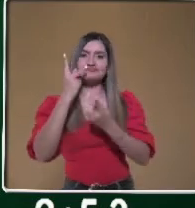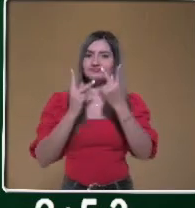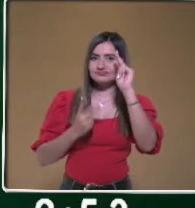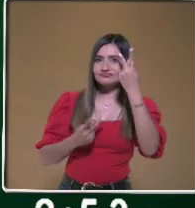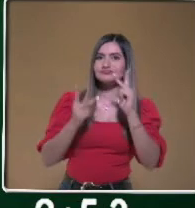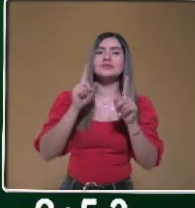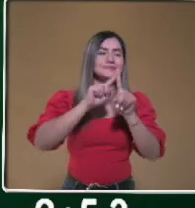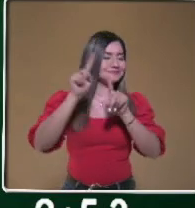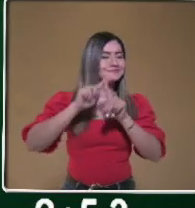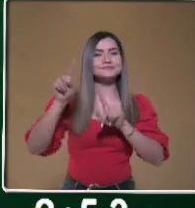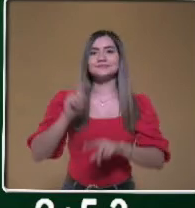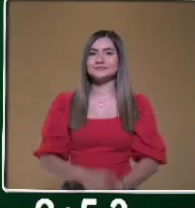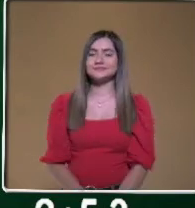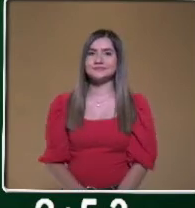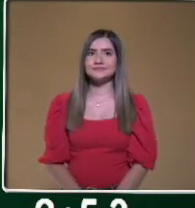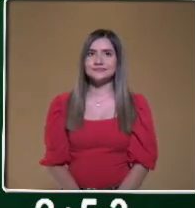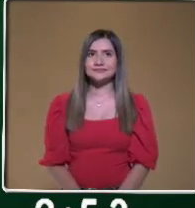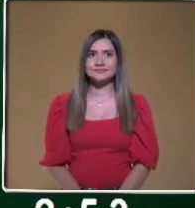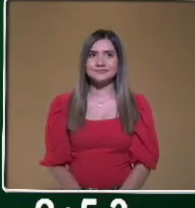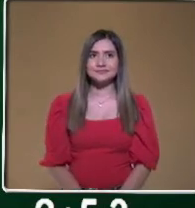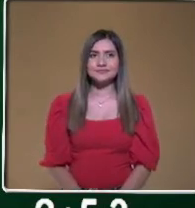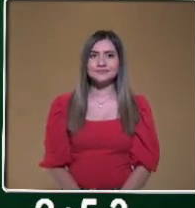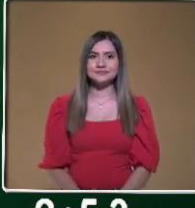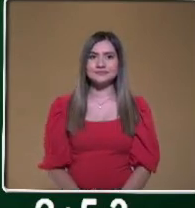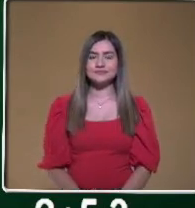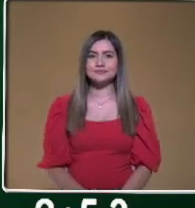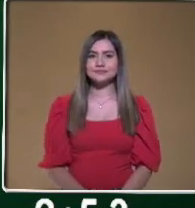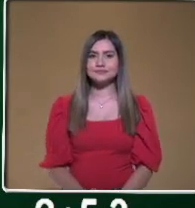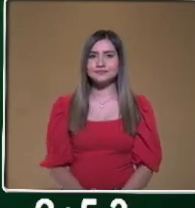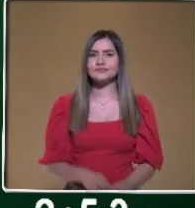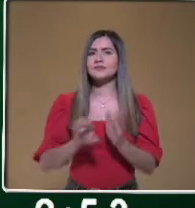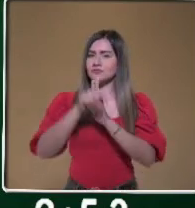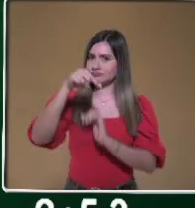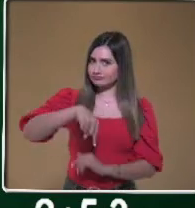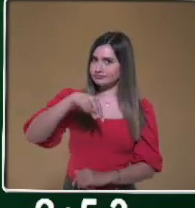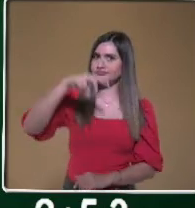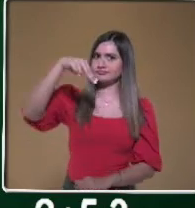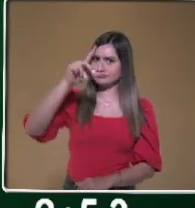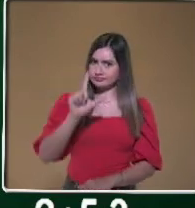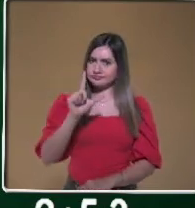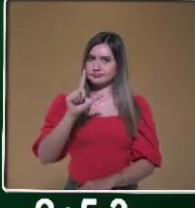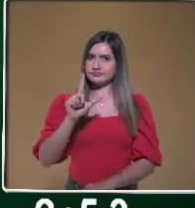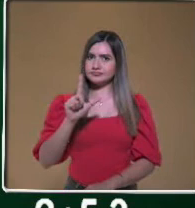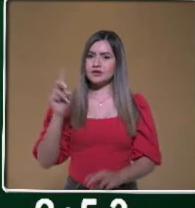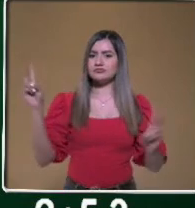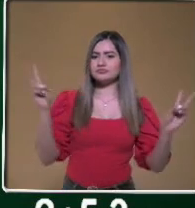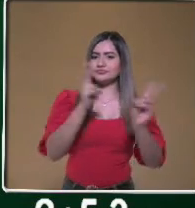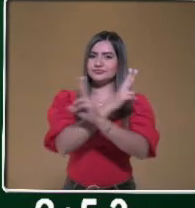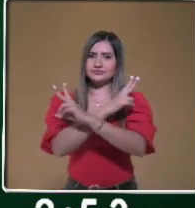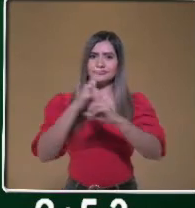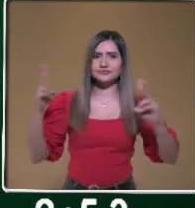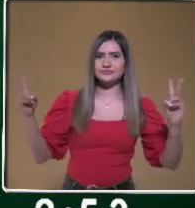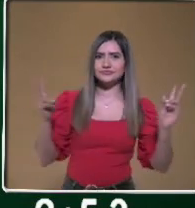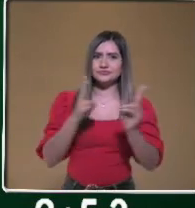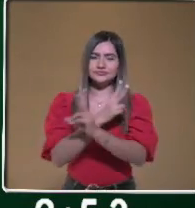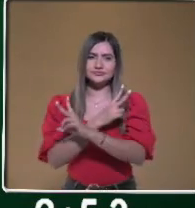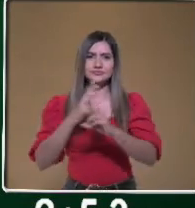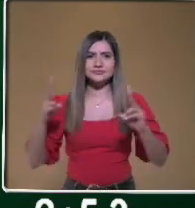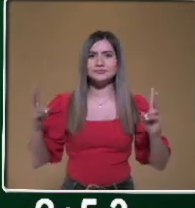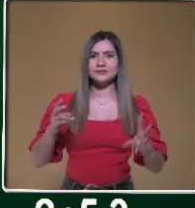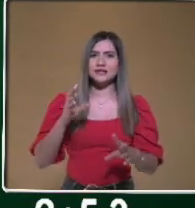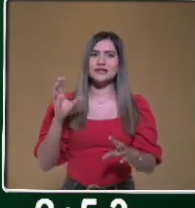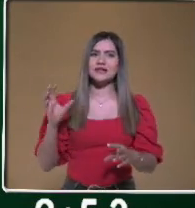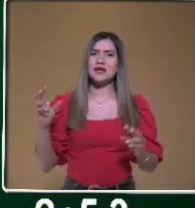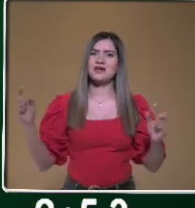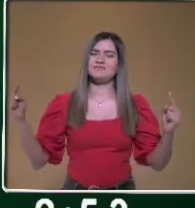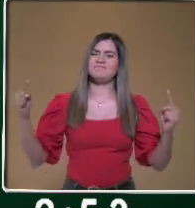en otras. En especial, lo que es Nuevo León, tenemos un clima bastante extremo y seco, a diferencia, por ejemplo,